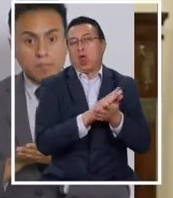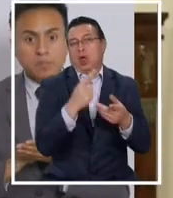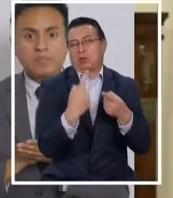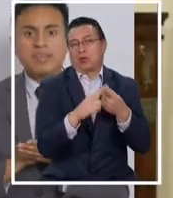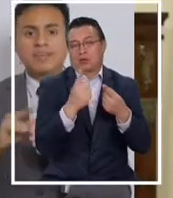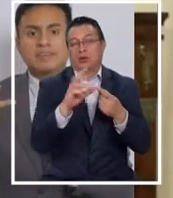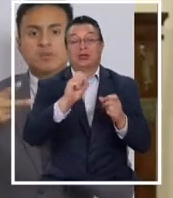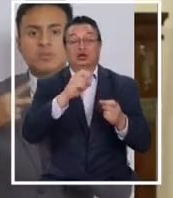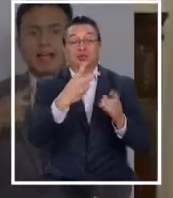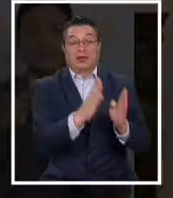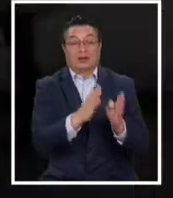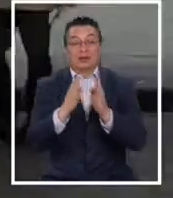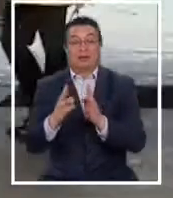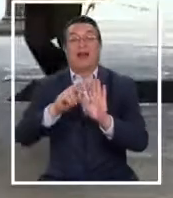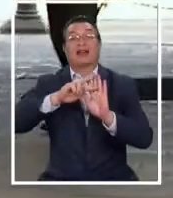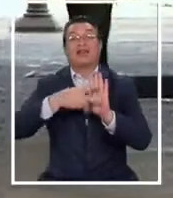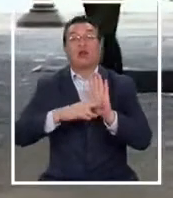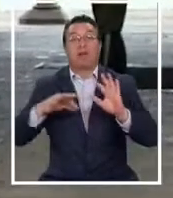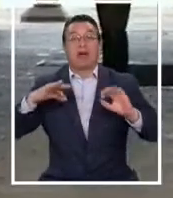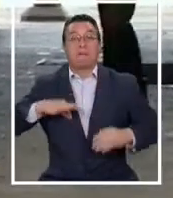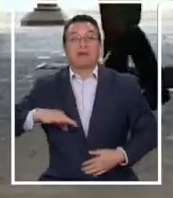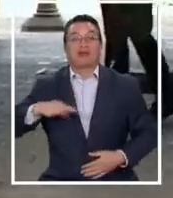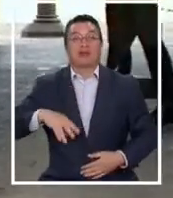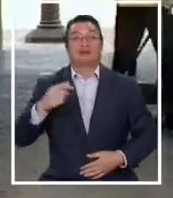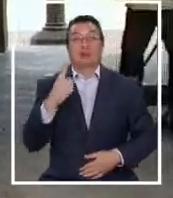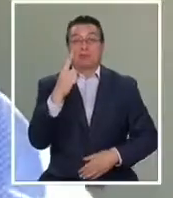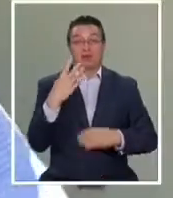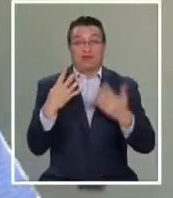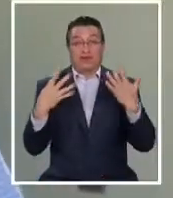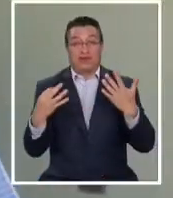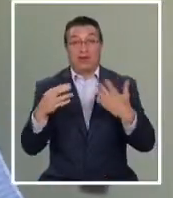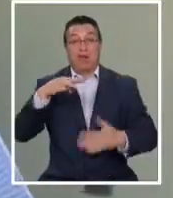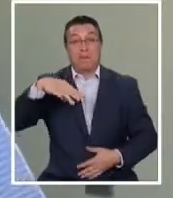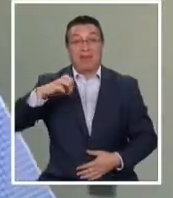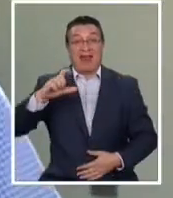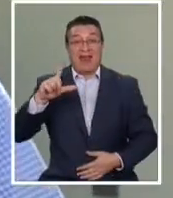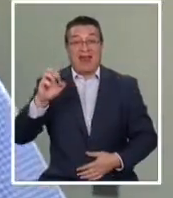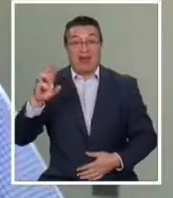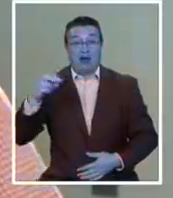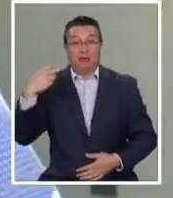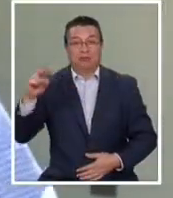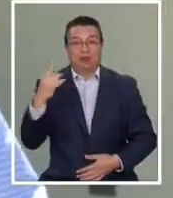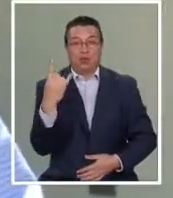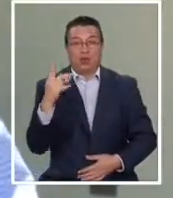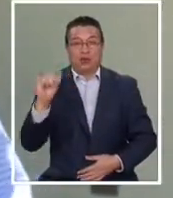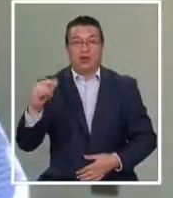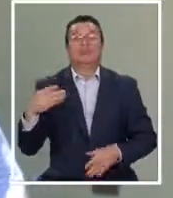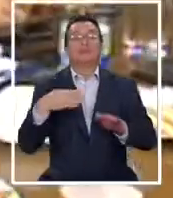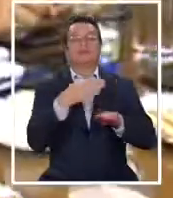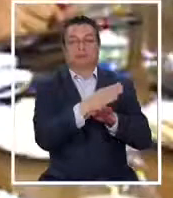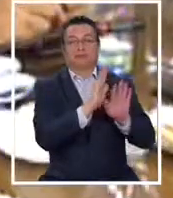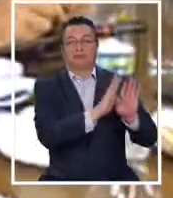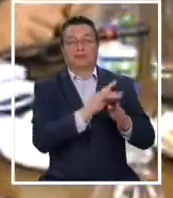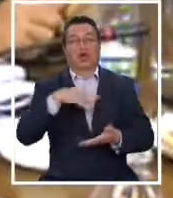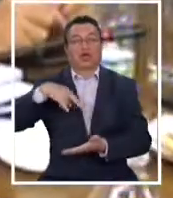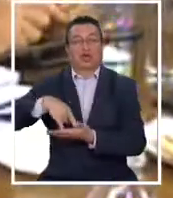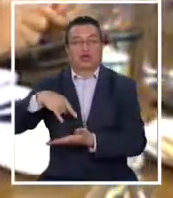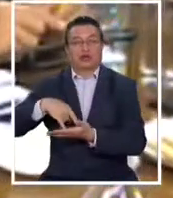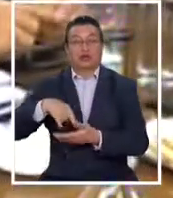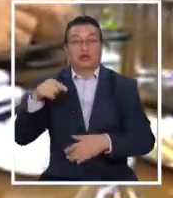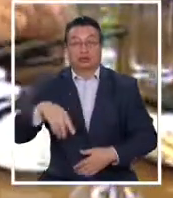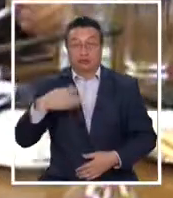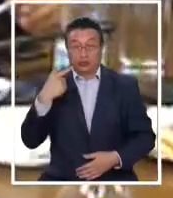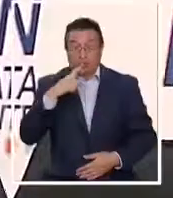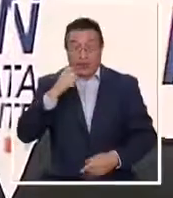la segunda etapa de la reforma previsional. Desde los años 90, Patricio Melero, militante de la UDI, ha estado en el Congreso. En el último tiempo,